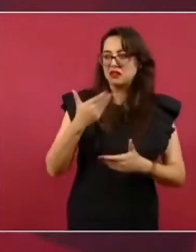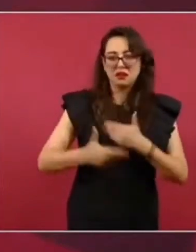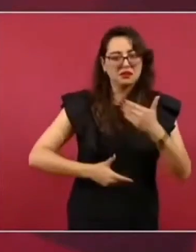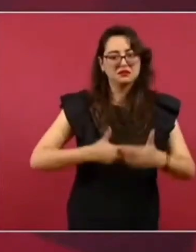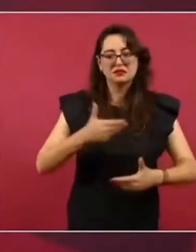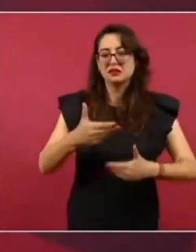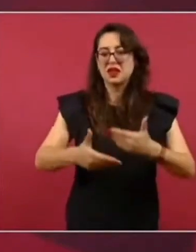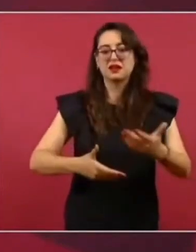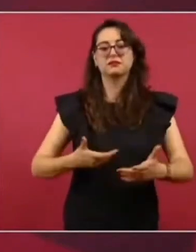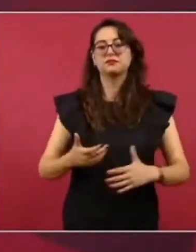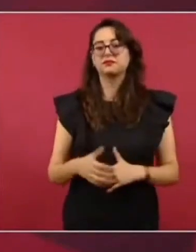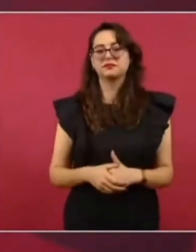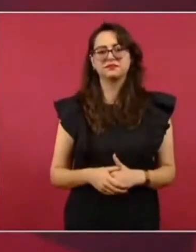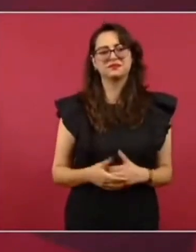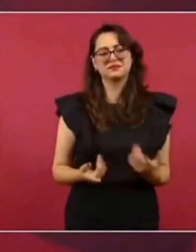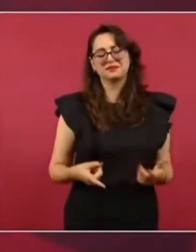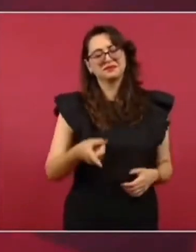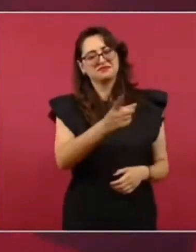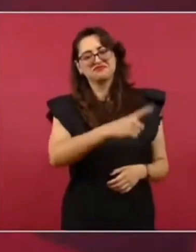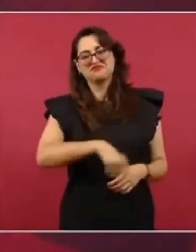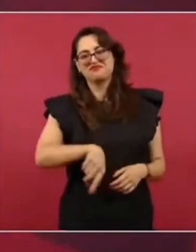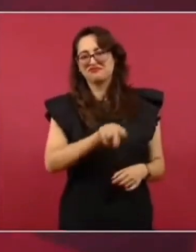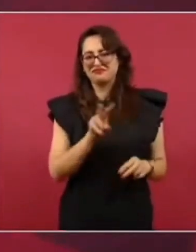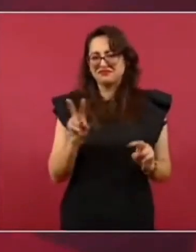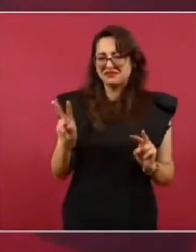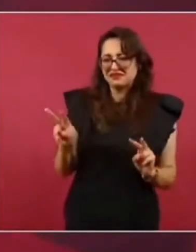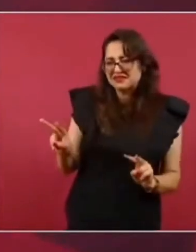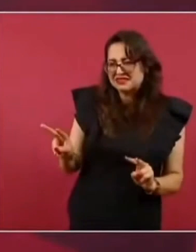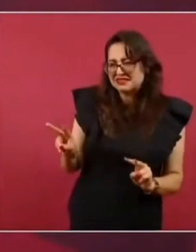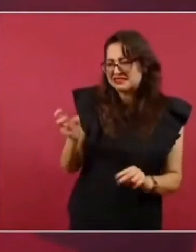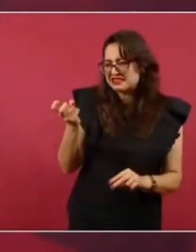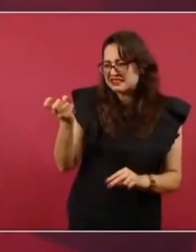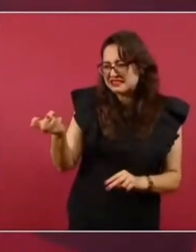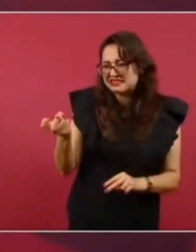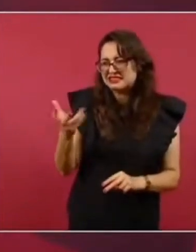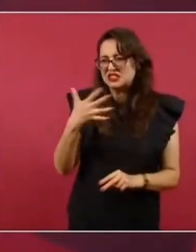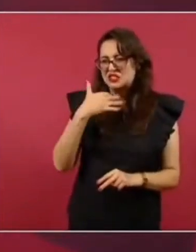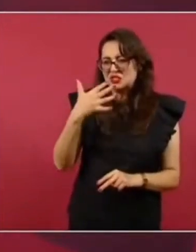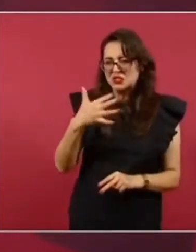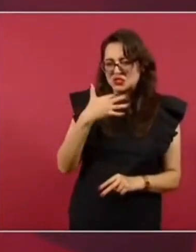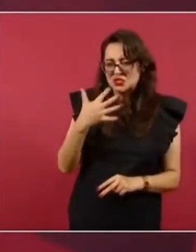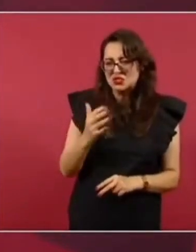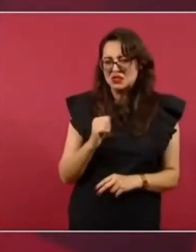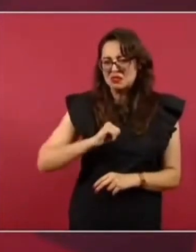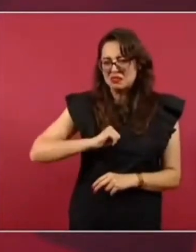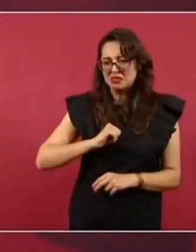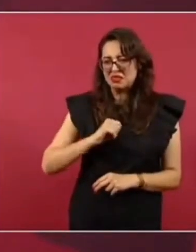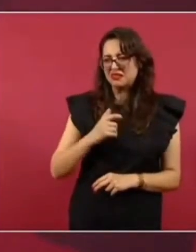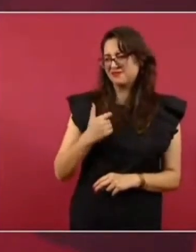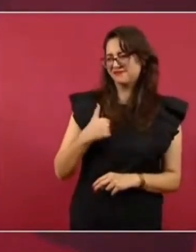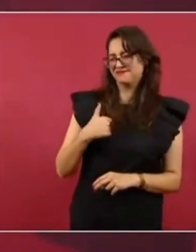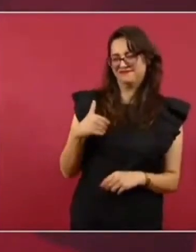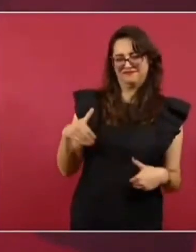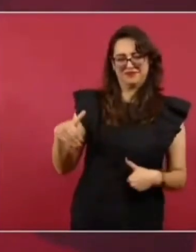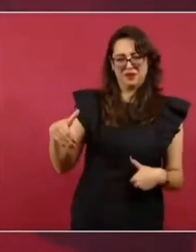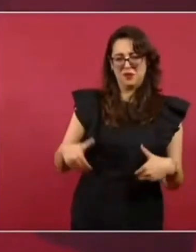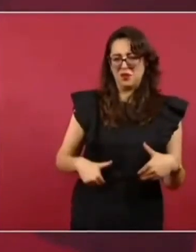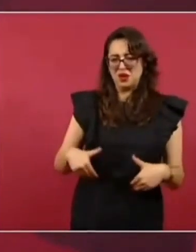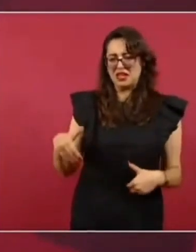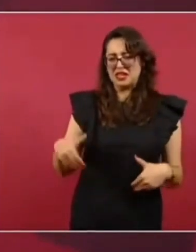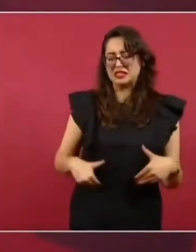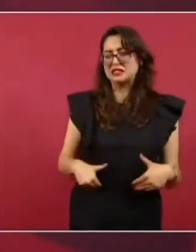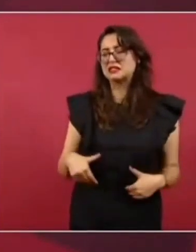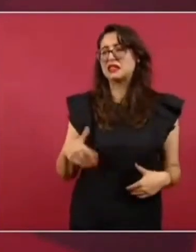haciendo antesala en las oficinas de los ministros y desayunando y